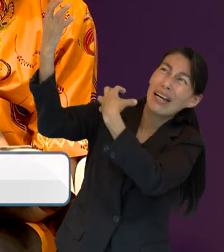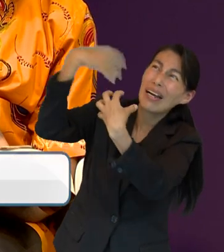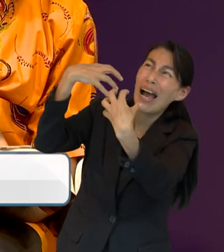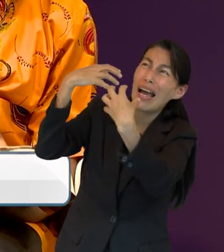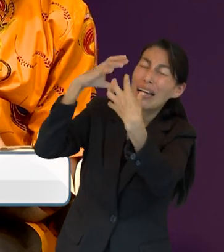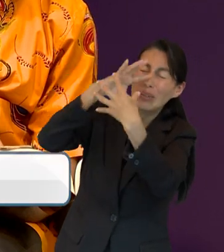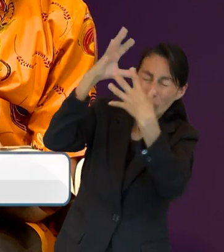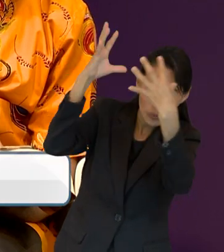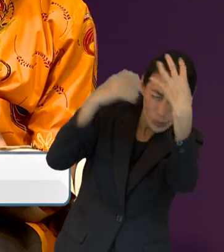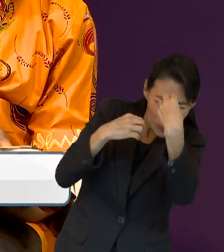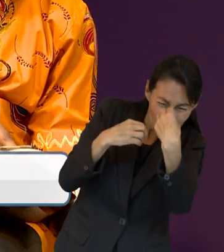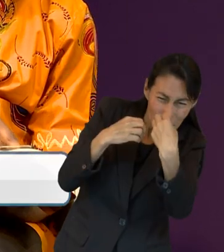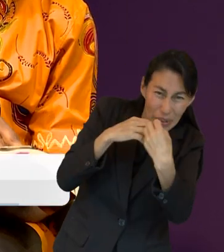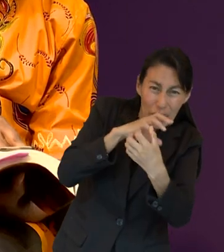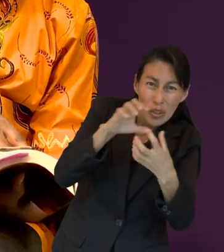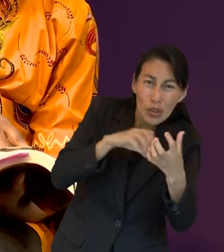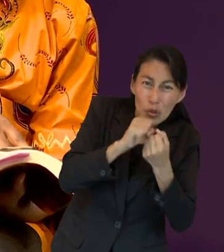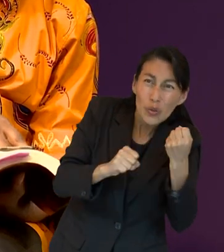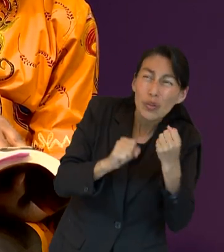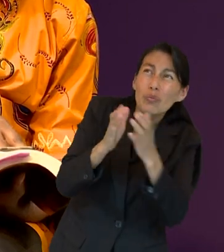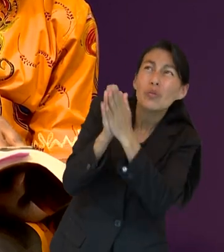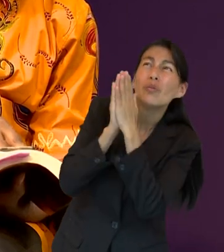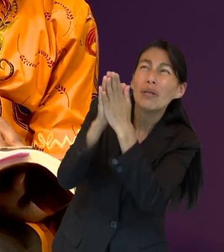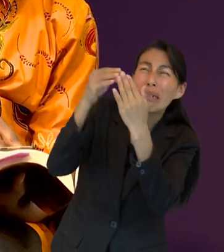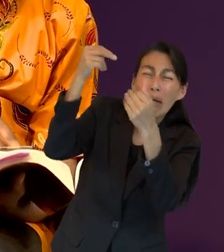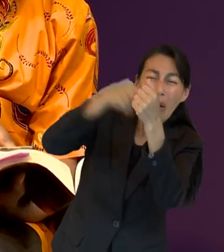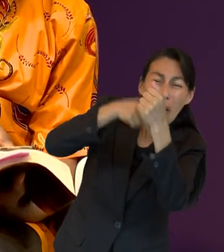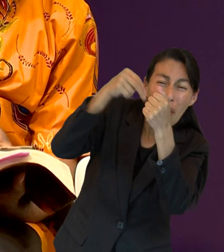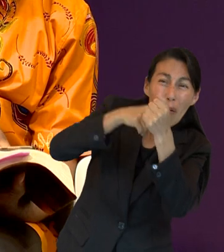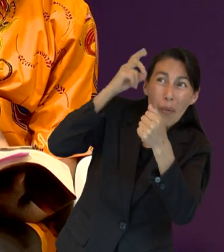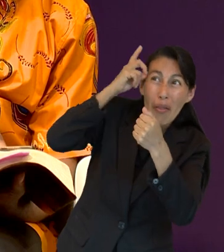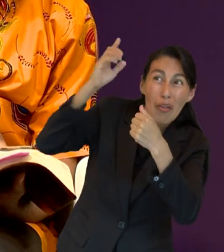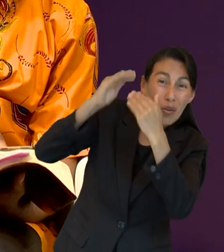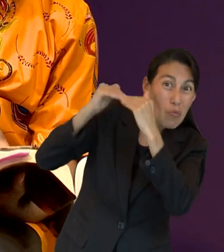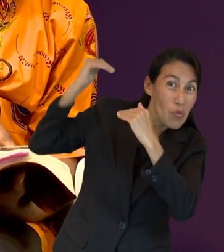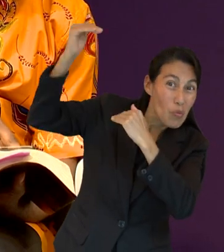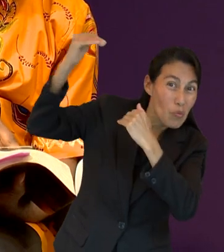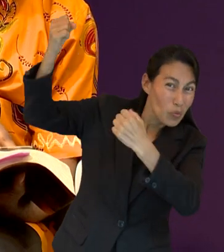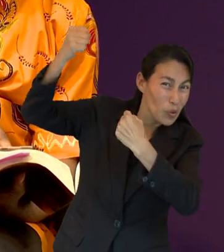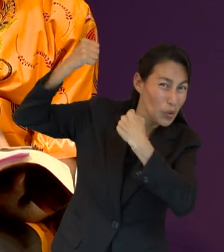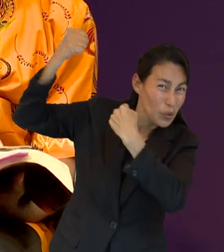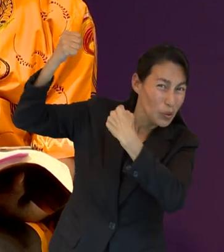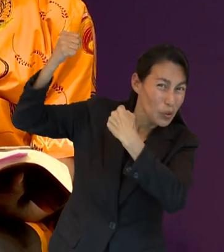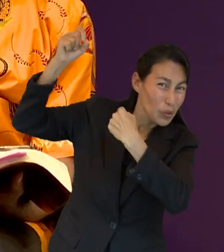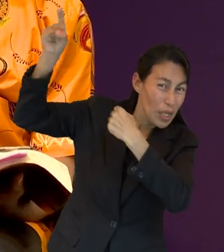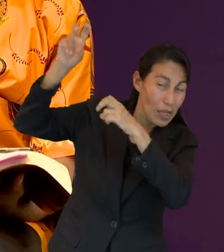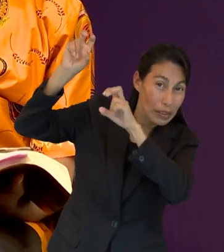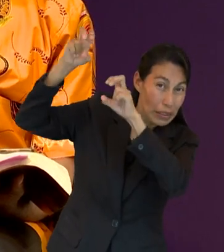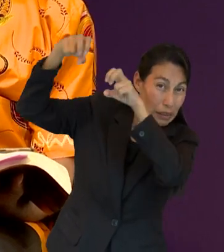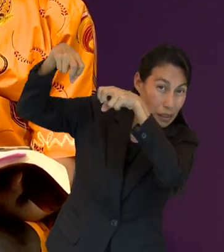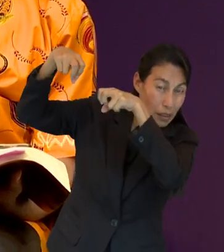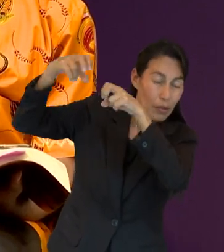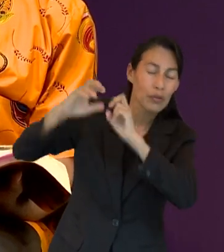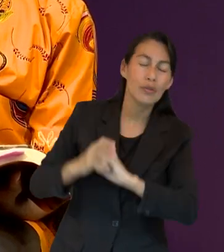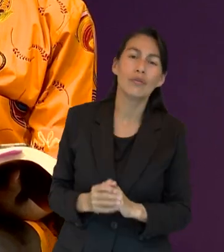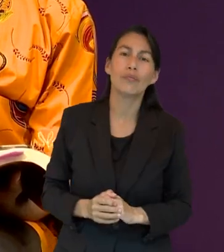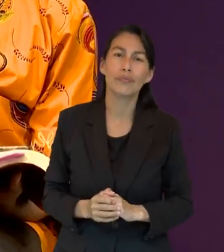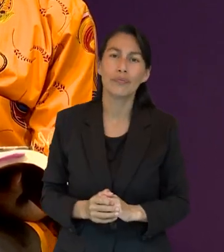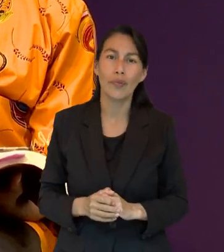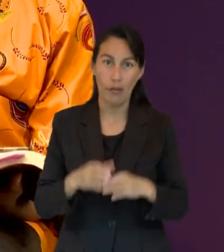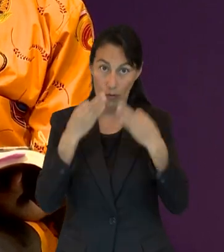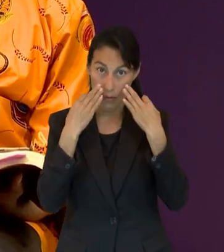nosotros las peñas, y escondemos del trono y de aquel que está sentado en su trono. Entonces,